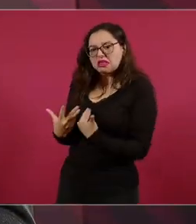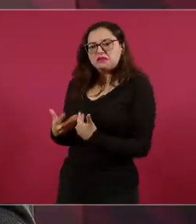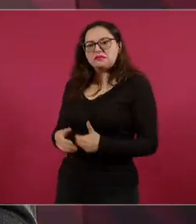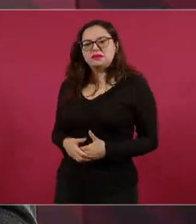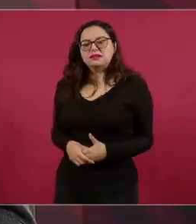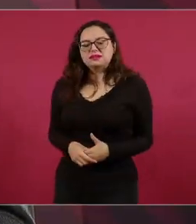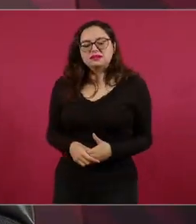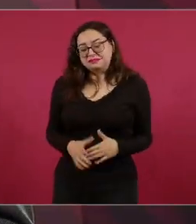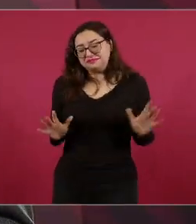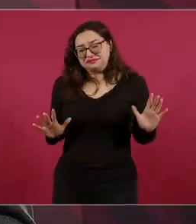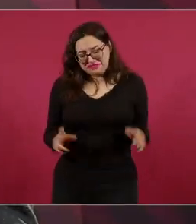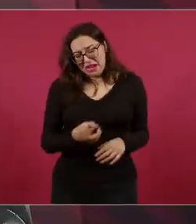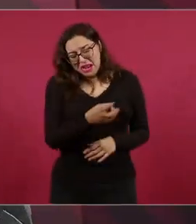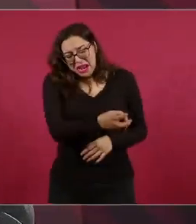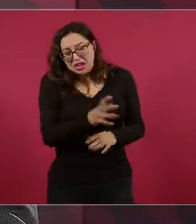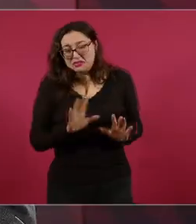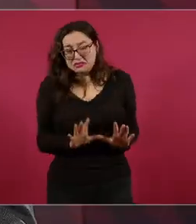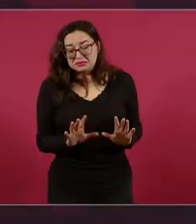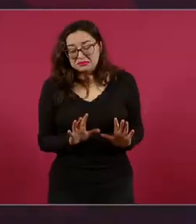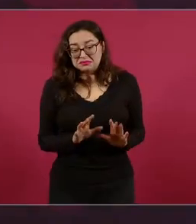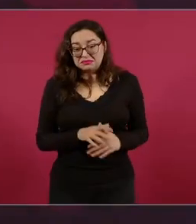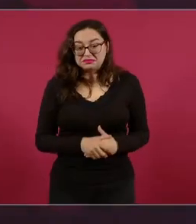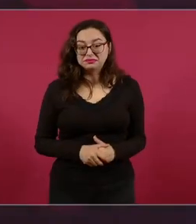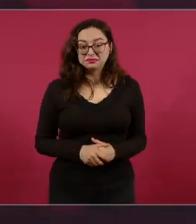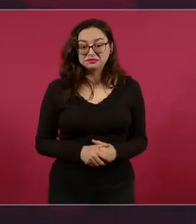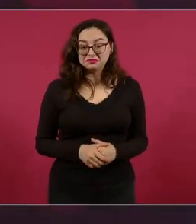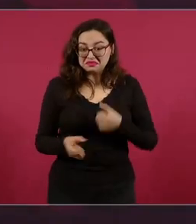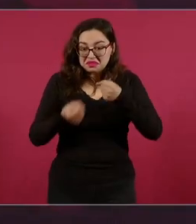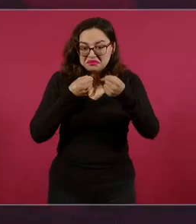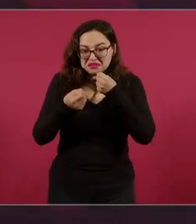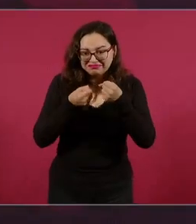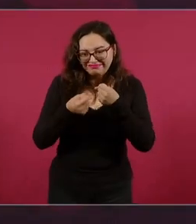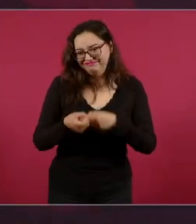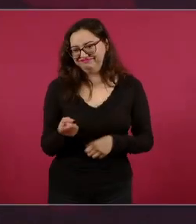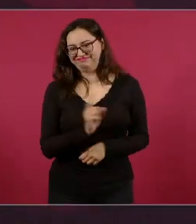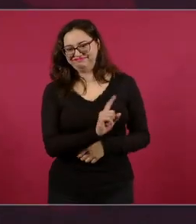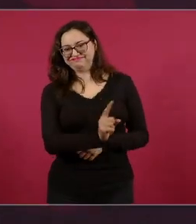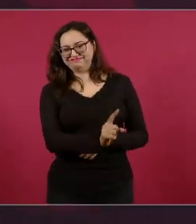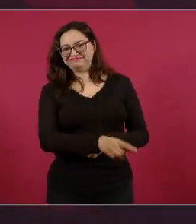muy bien por eso, no porque sean buenos periodistas,